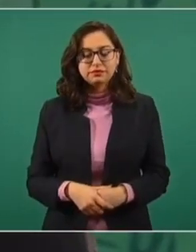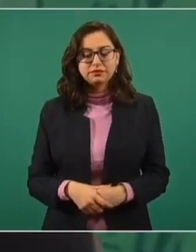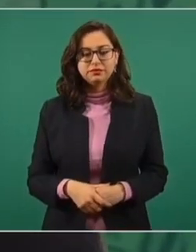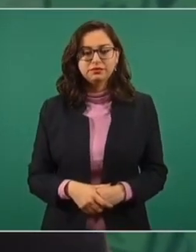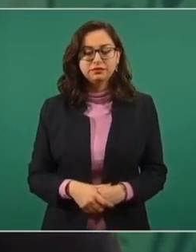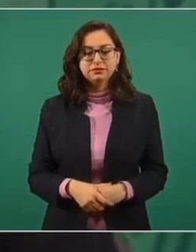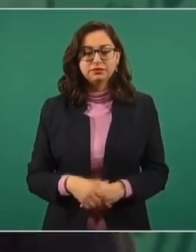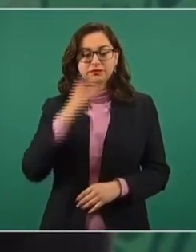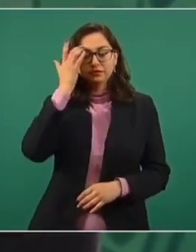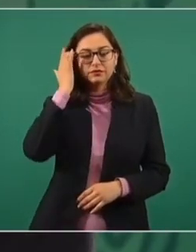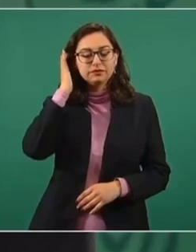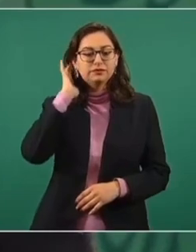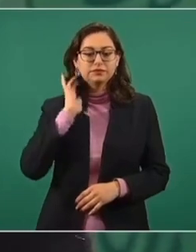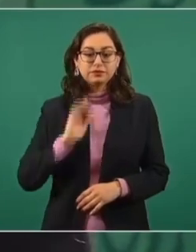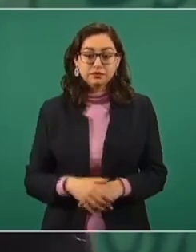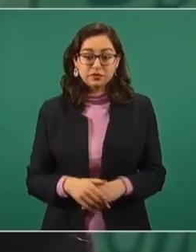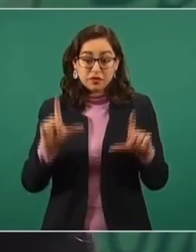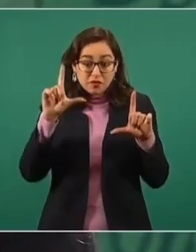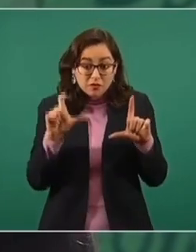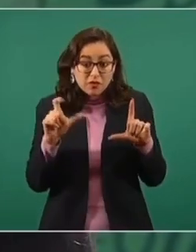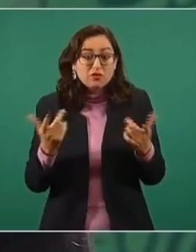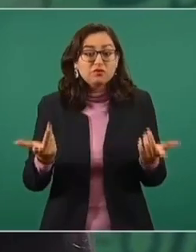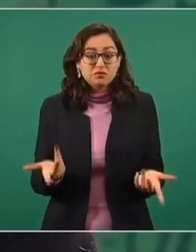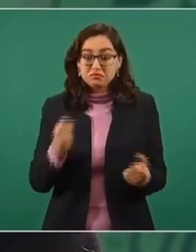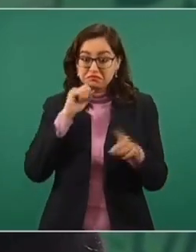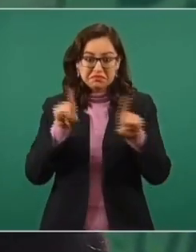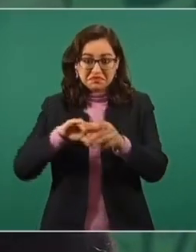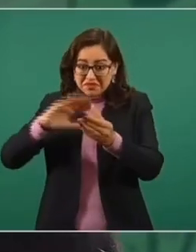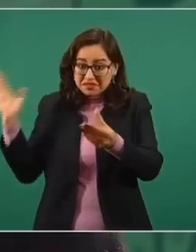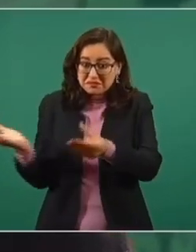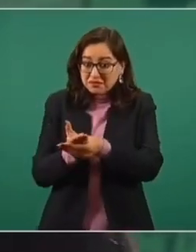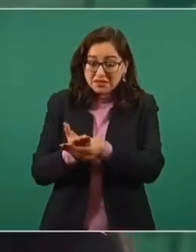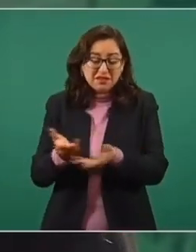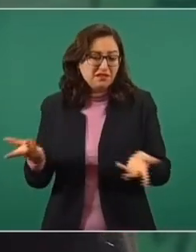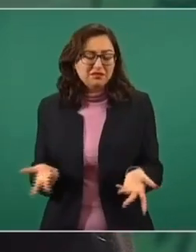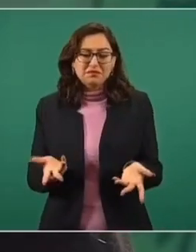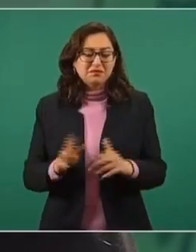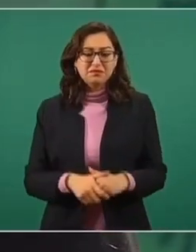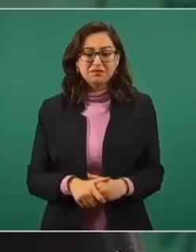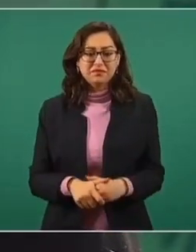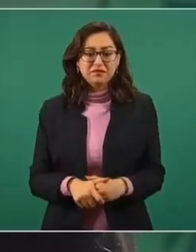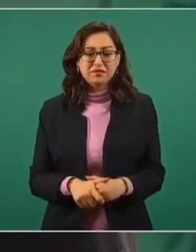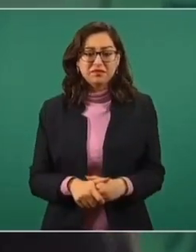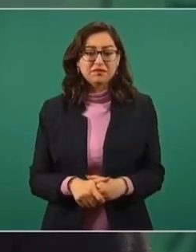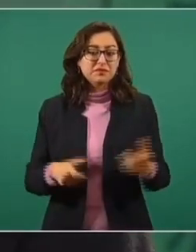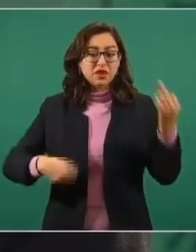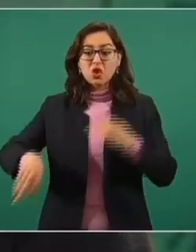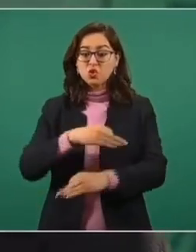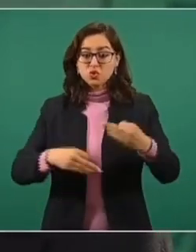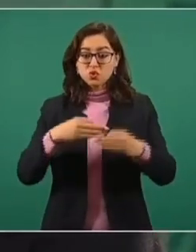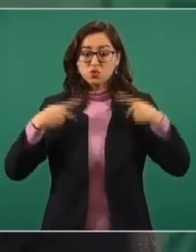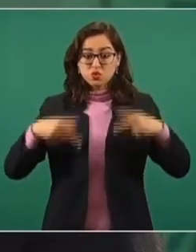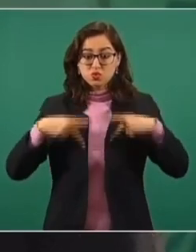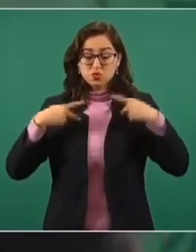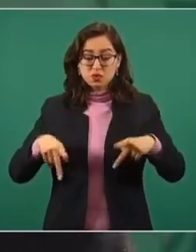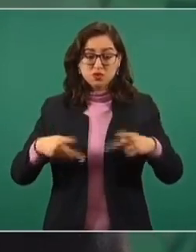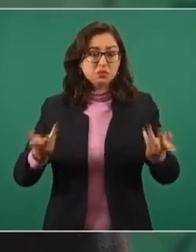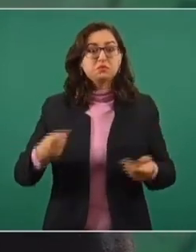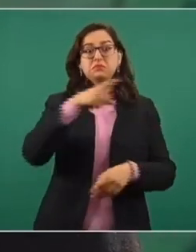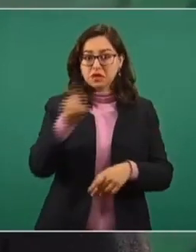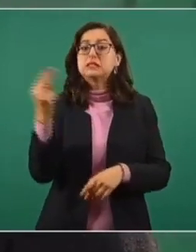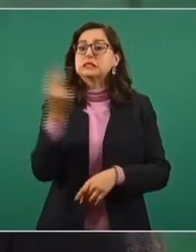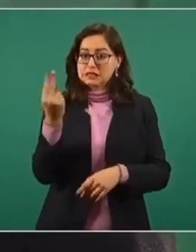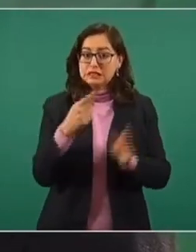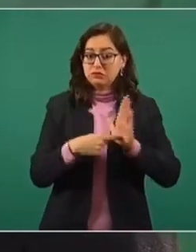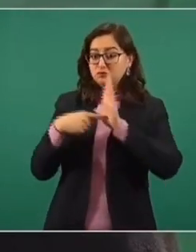Si toman la foto, pues es posiblemente para lo mismo. Entonces, decirle a toda la gente que es nada más que se identifique,